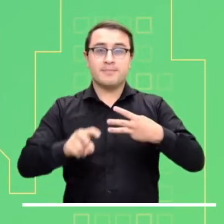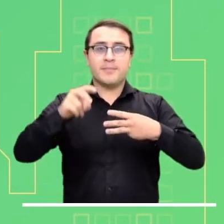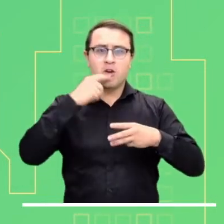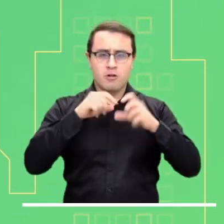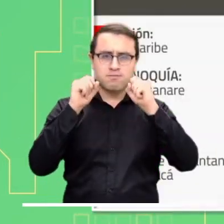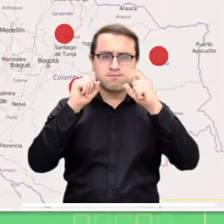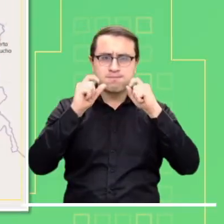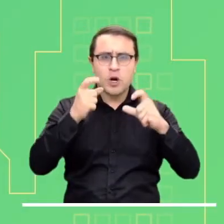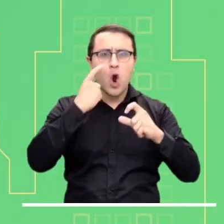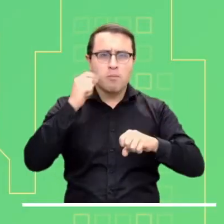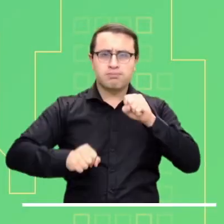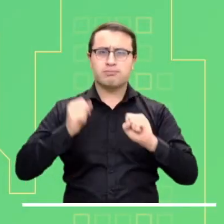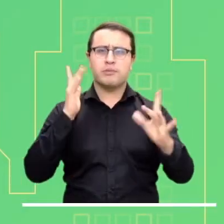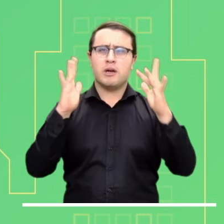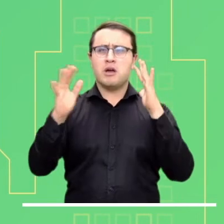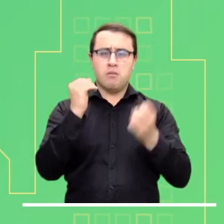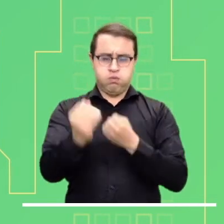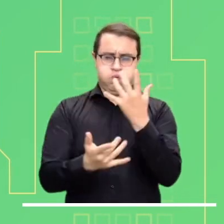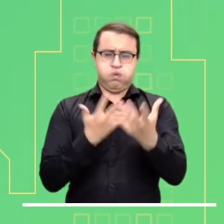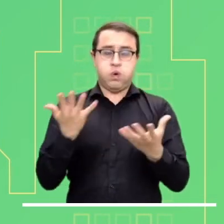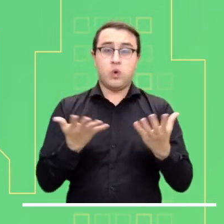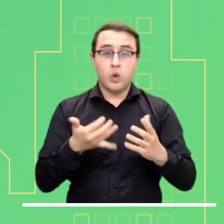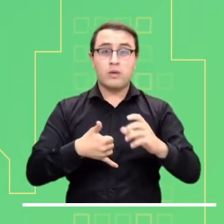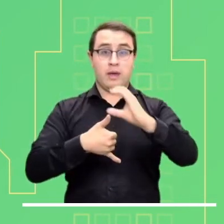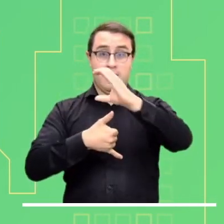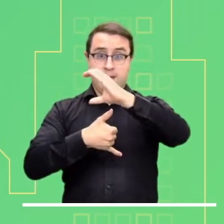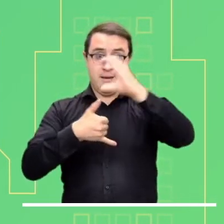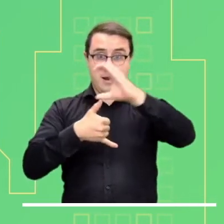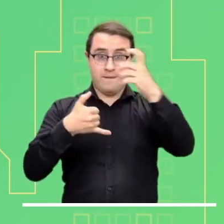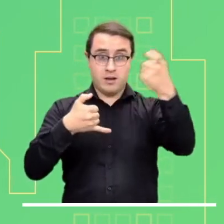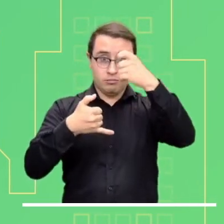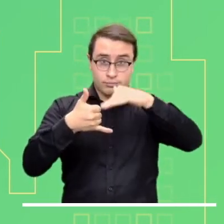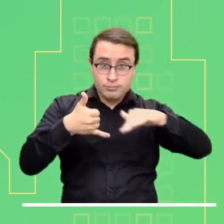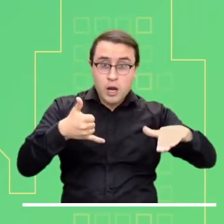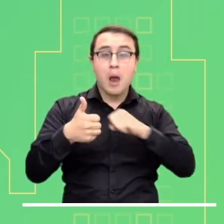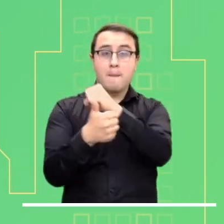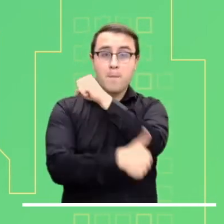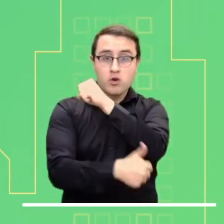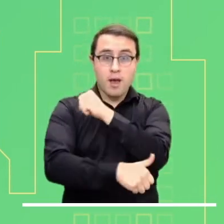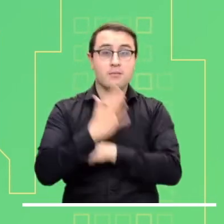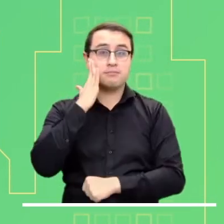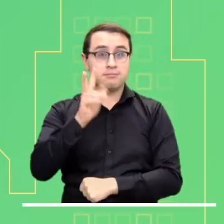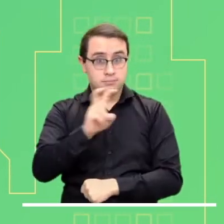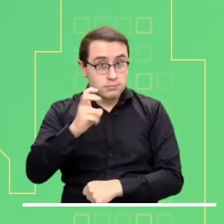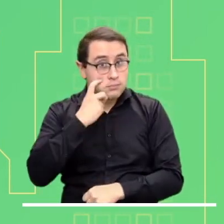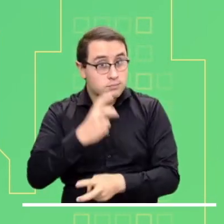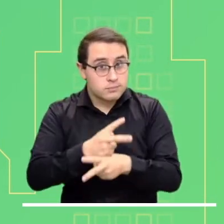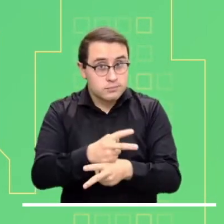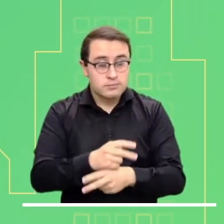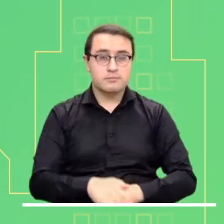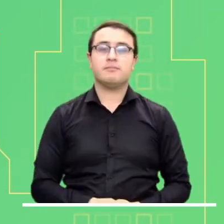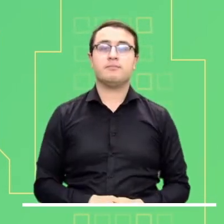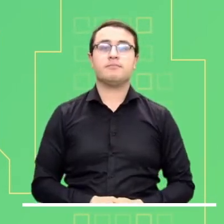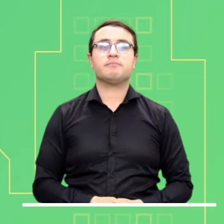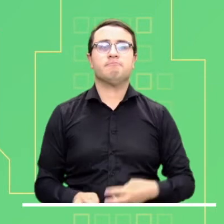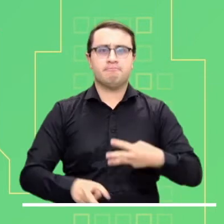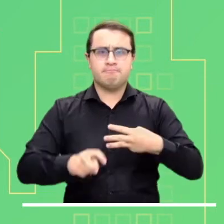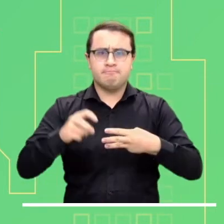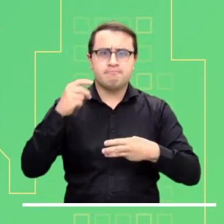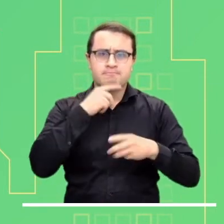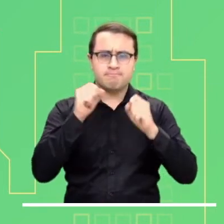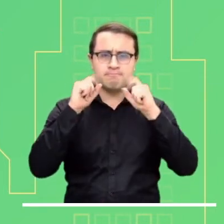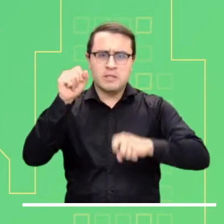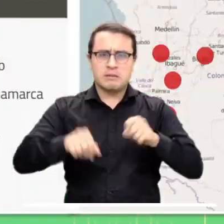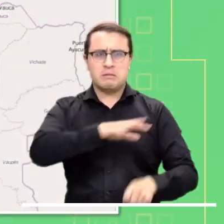y el río Quindío. A alerta roja por probabilidad de incendios en la cobertura vegetal del Caribe y la Orinoquía, así como de